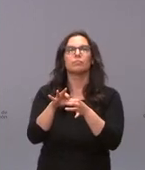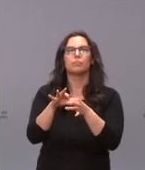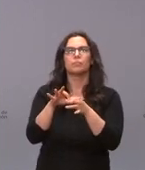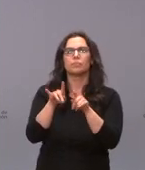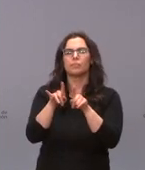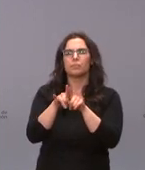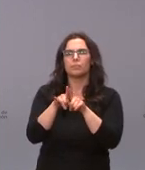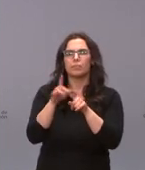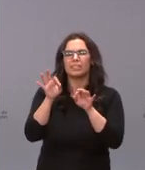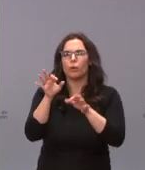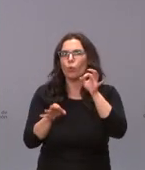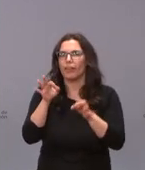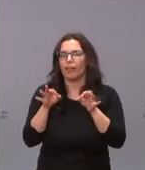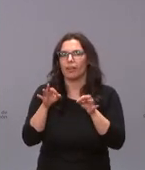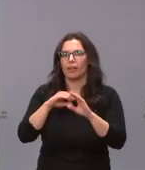Junta.